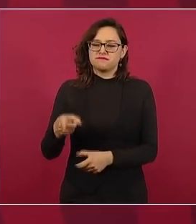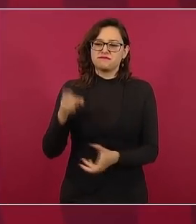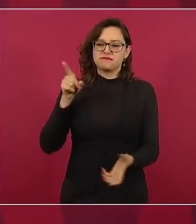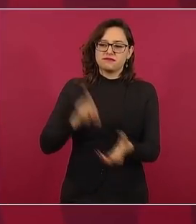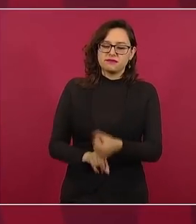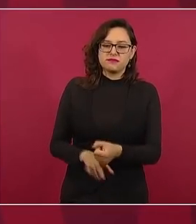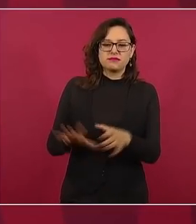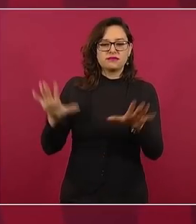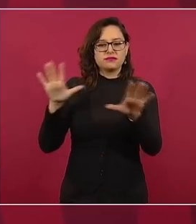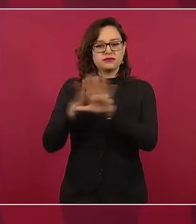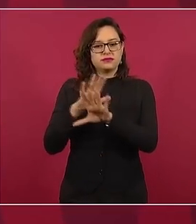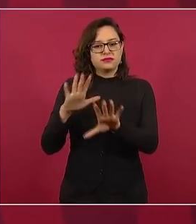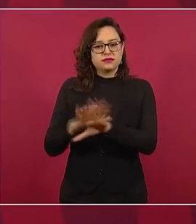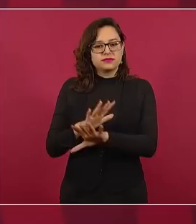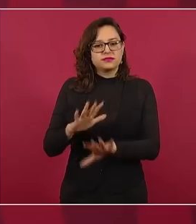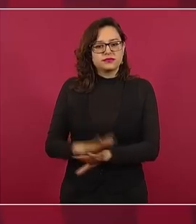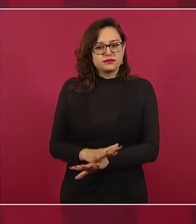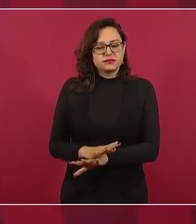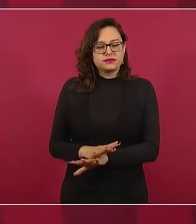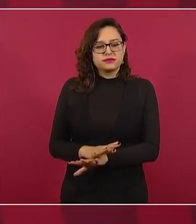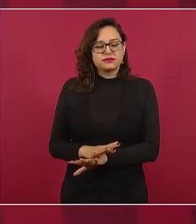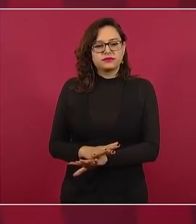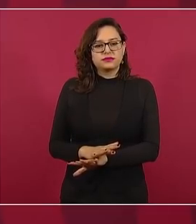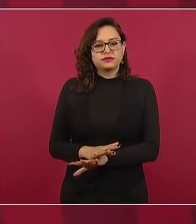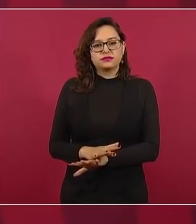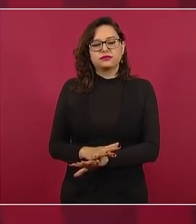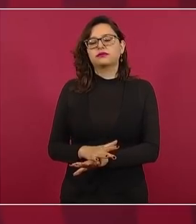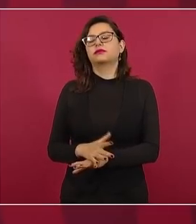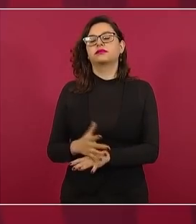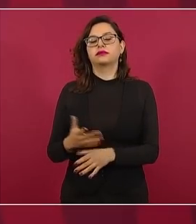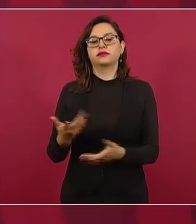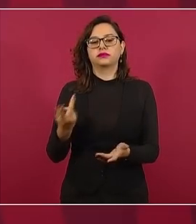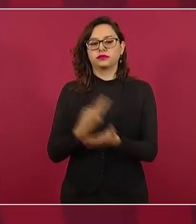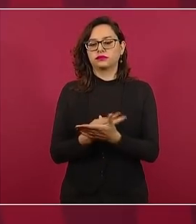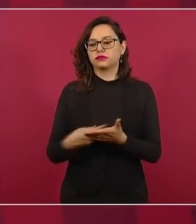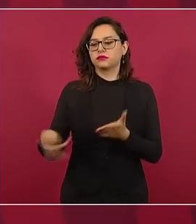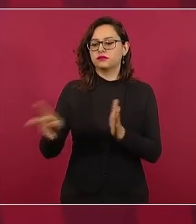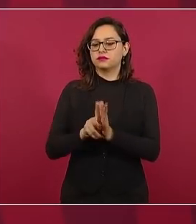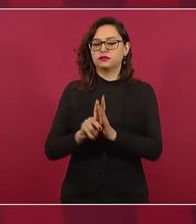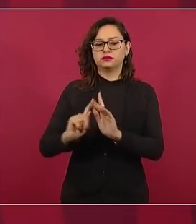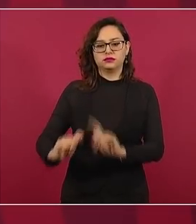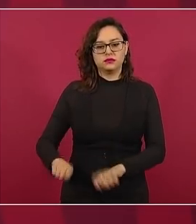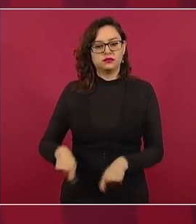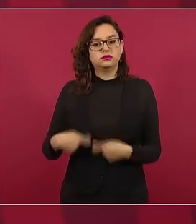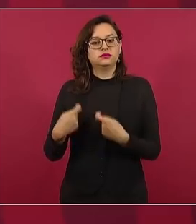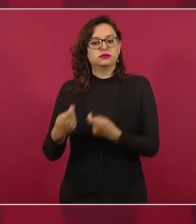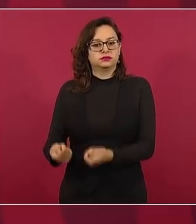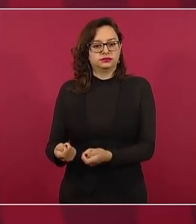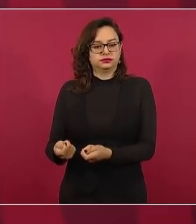la basificación no necesariamente